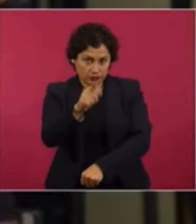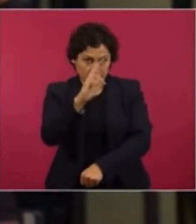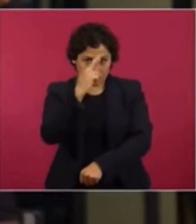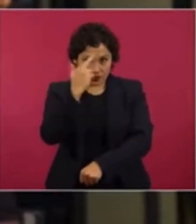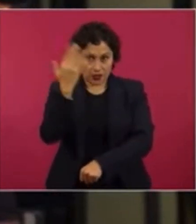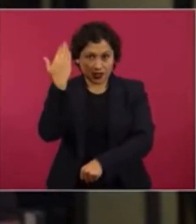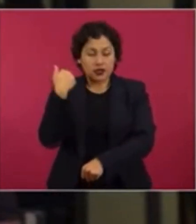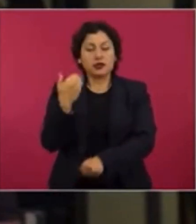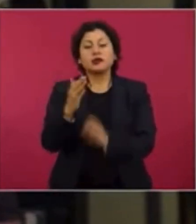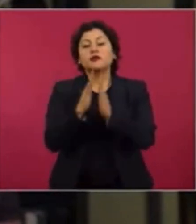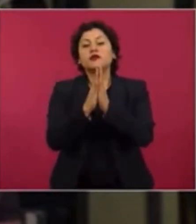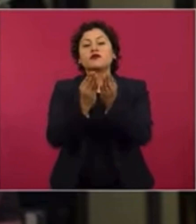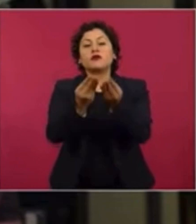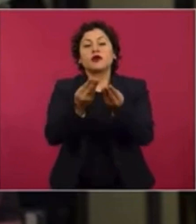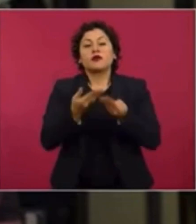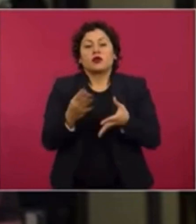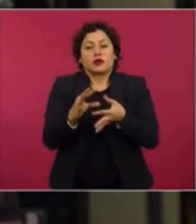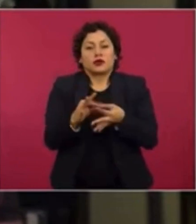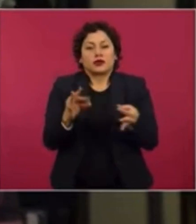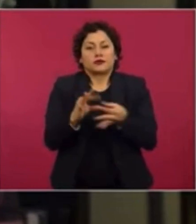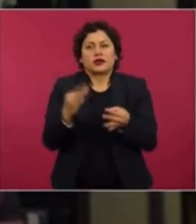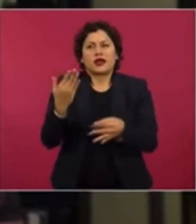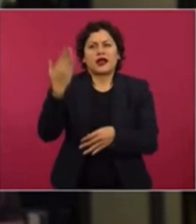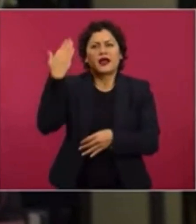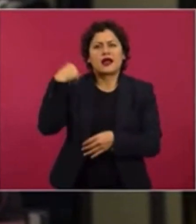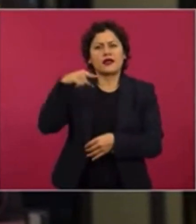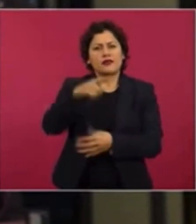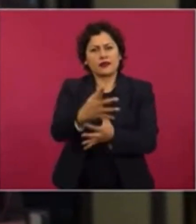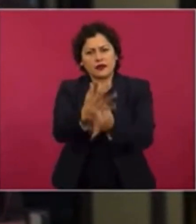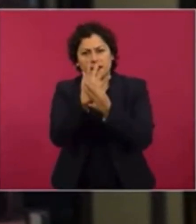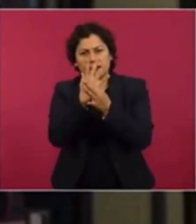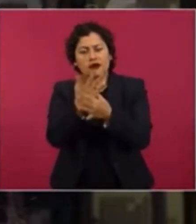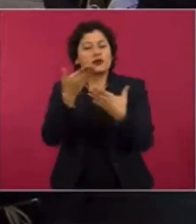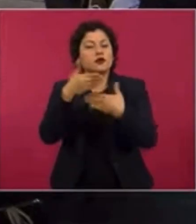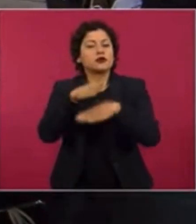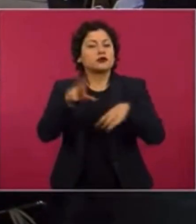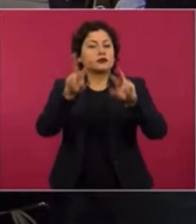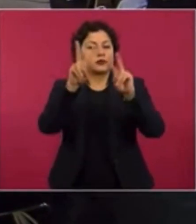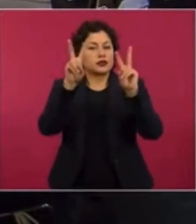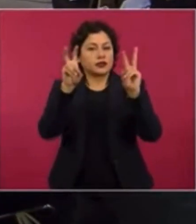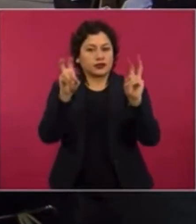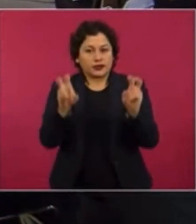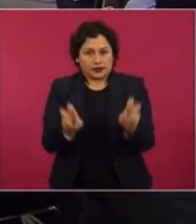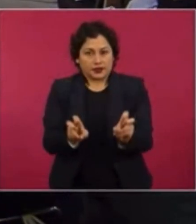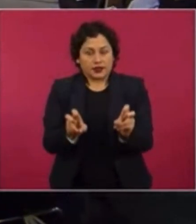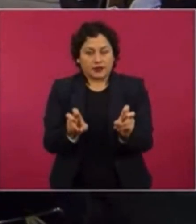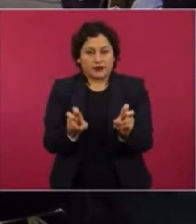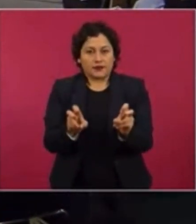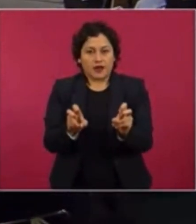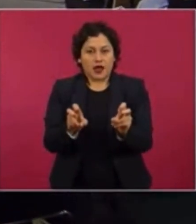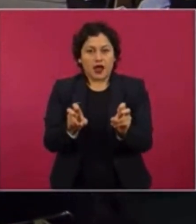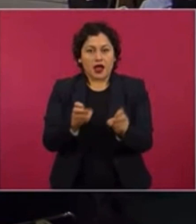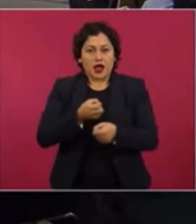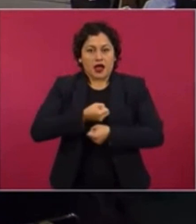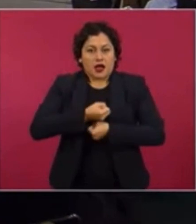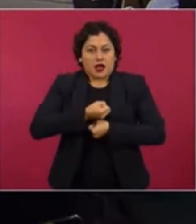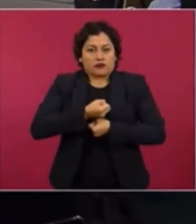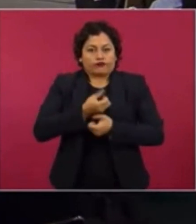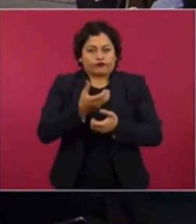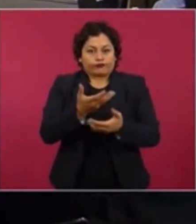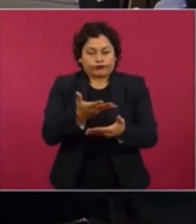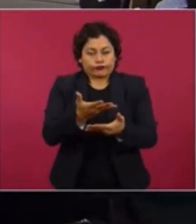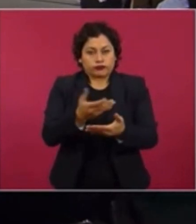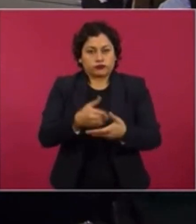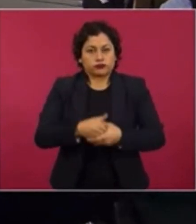Lo que nos comentó aquí en Palacio Nacional con respecto a esta declaración que se polemizó en atención a